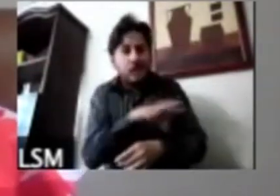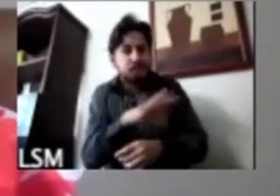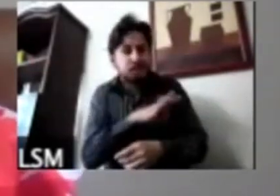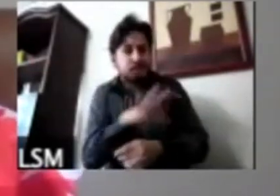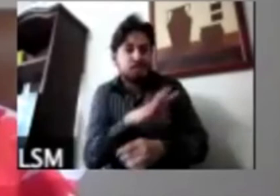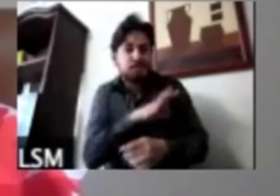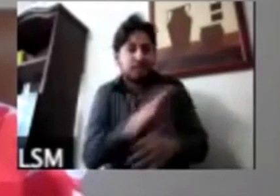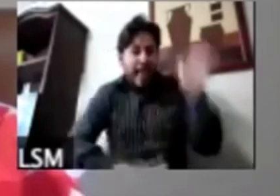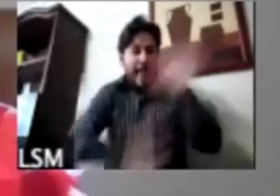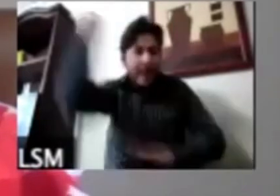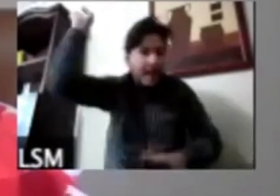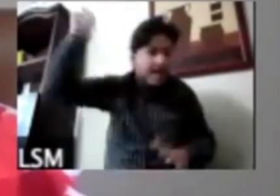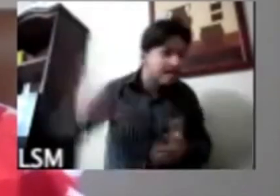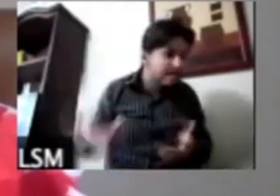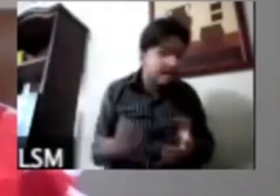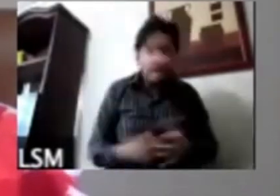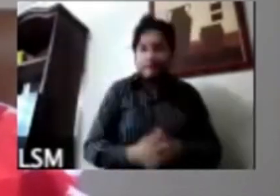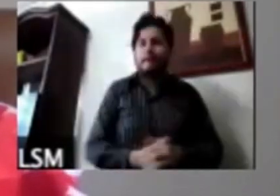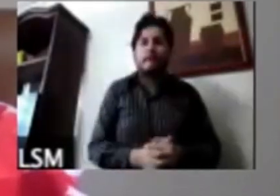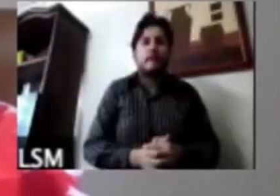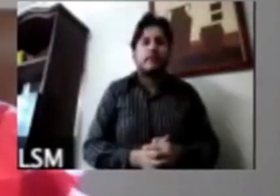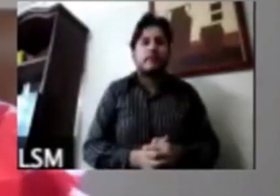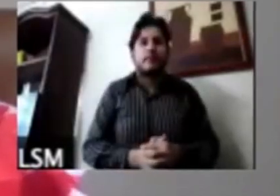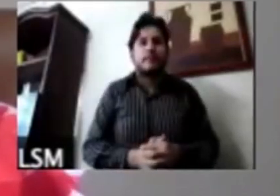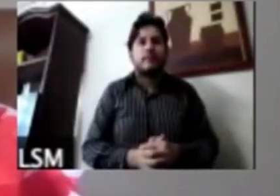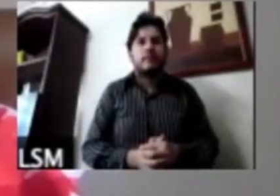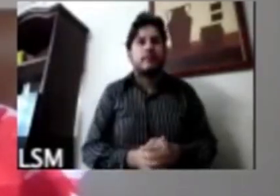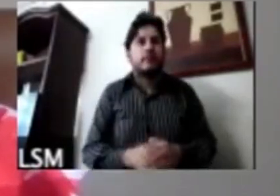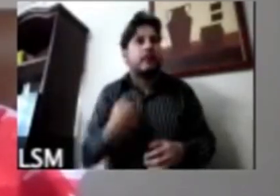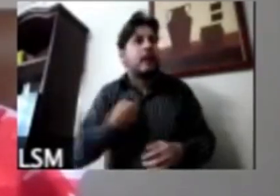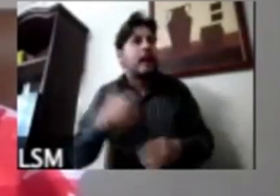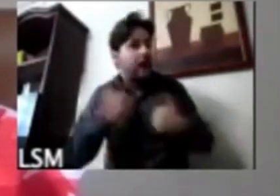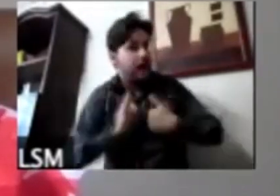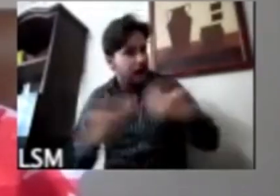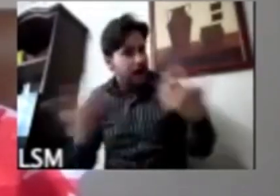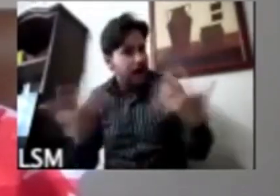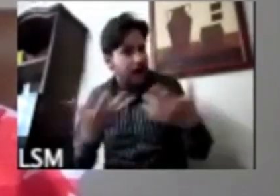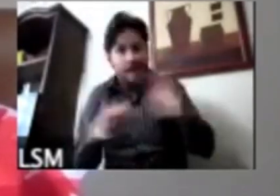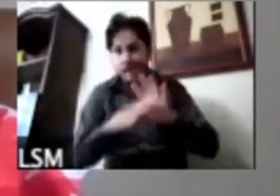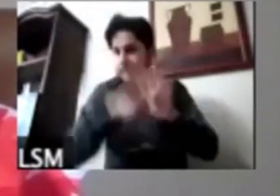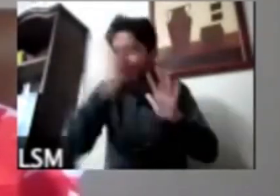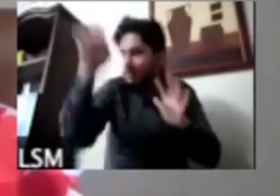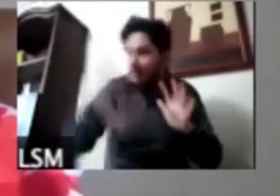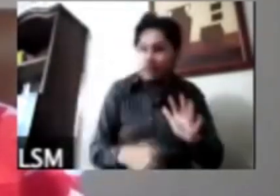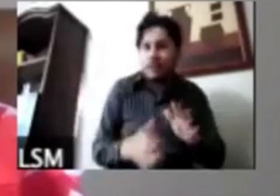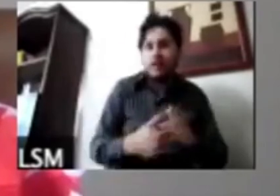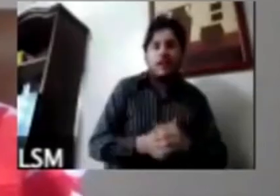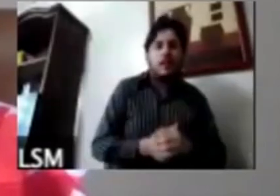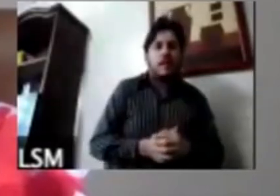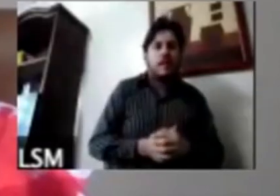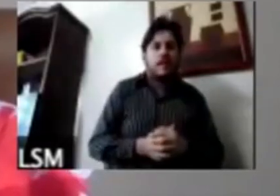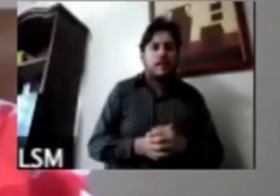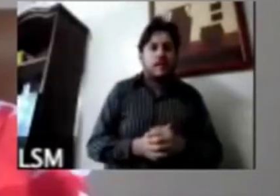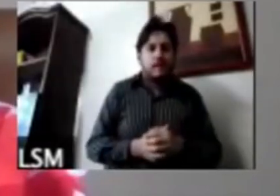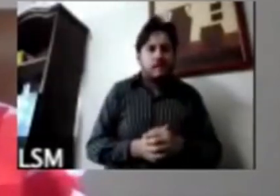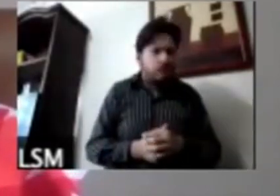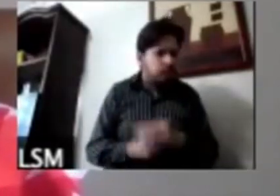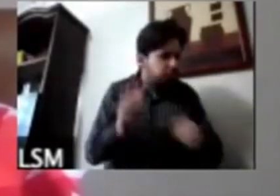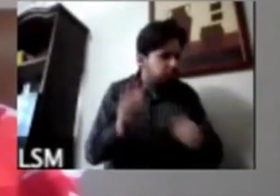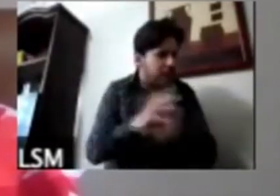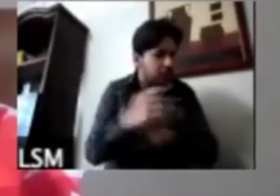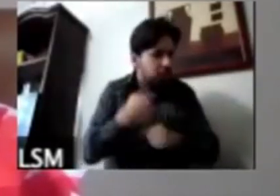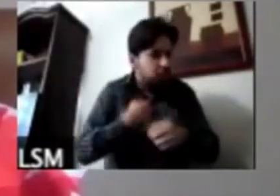poblaciones se están requiriendo por ejemplo otras transparencias en efectivo importantes para